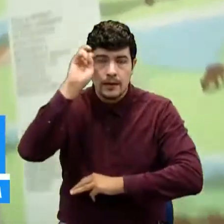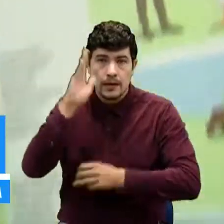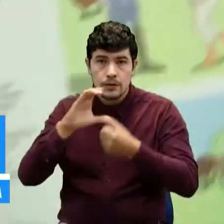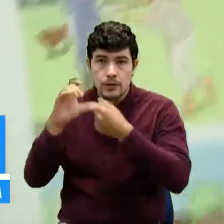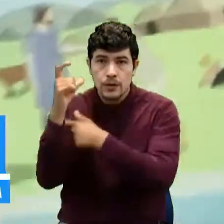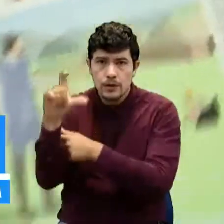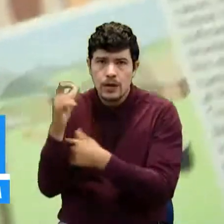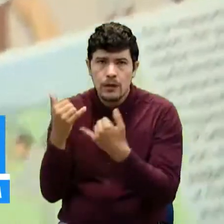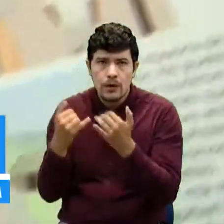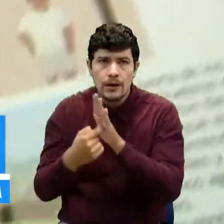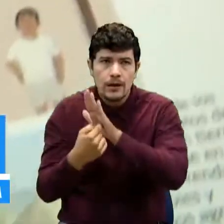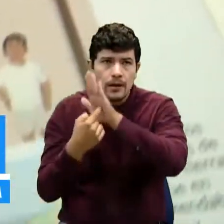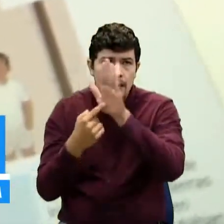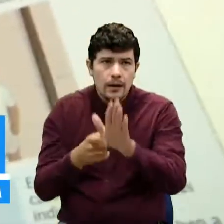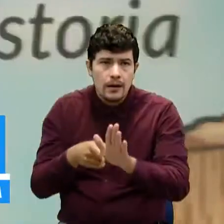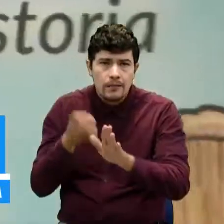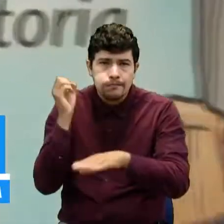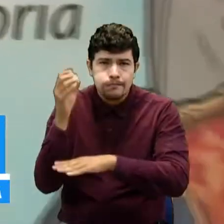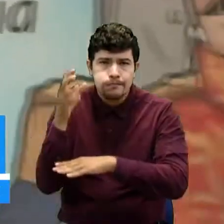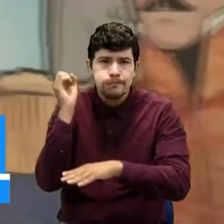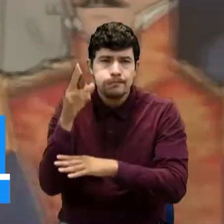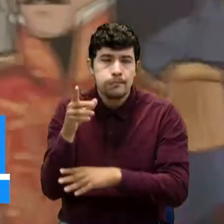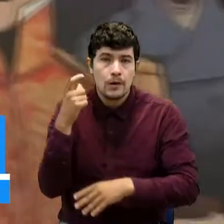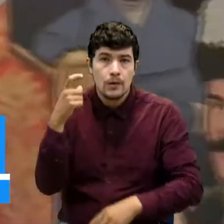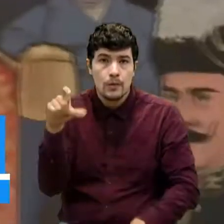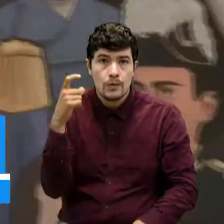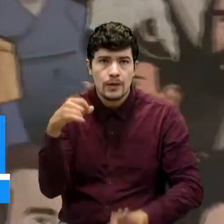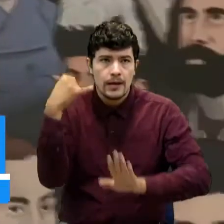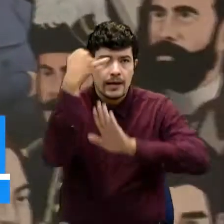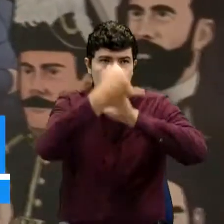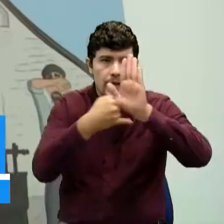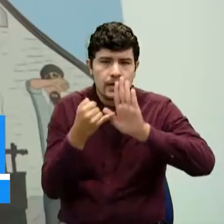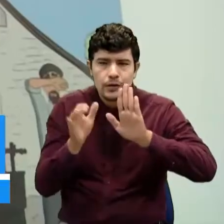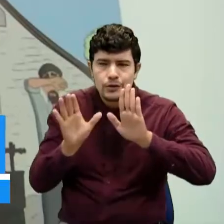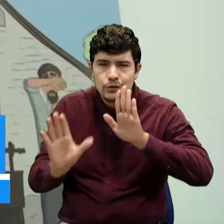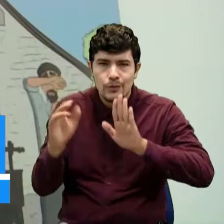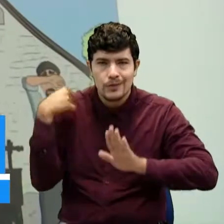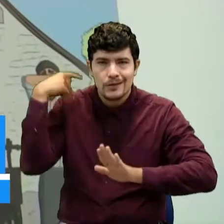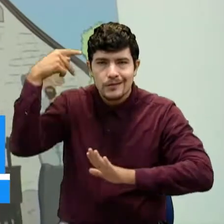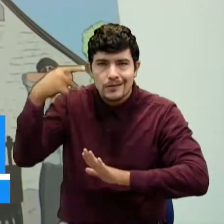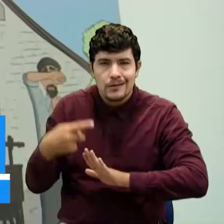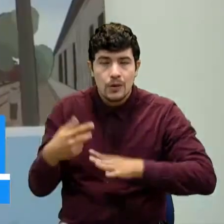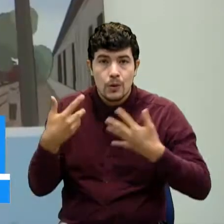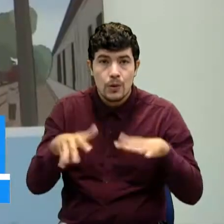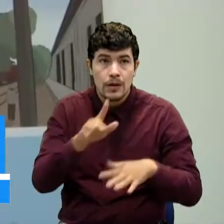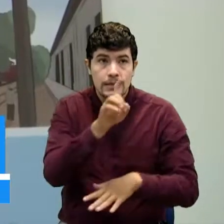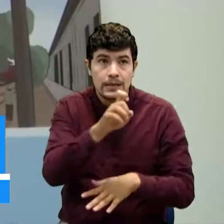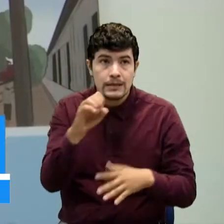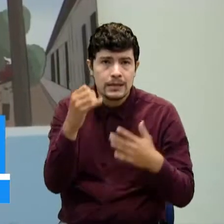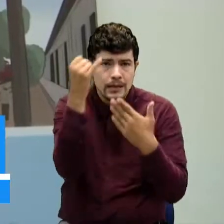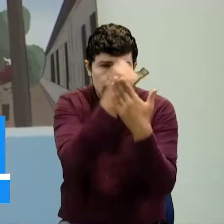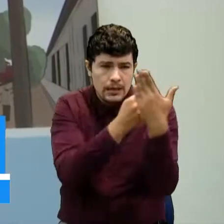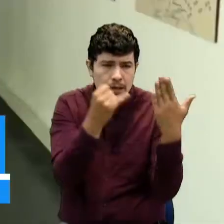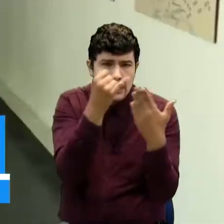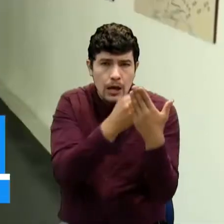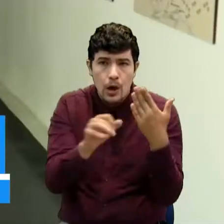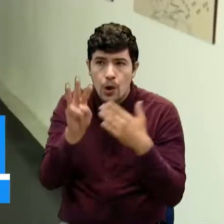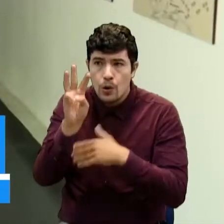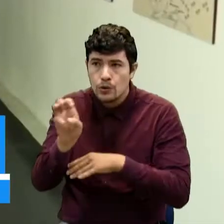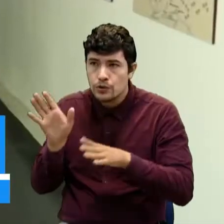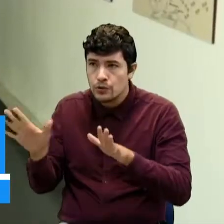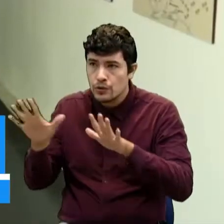Cúcuta realizó el lanzamiento de la exposición Cúcuta, Imágenes de su Historia, que cuenta con 60 ilustraciones y 8 módulos